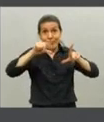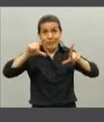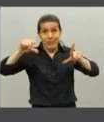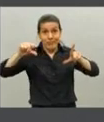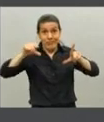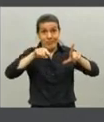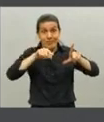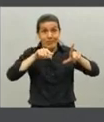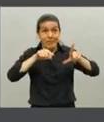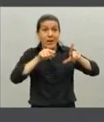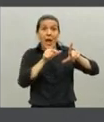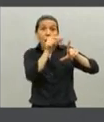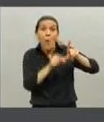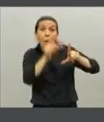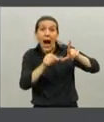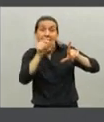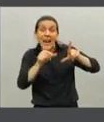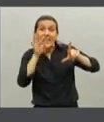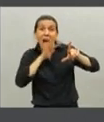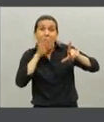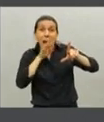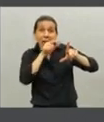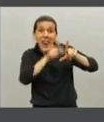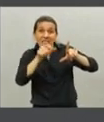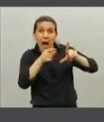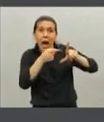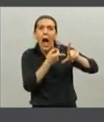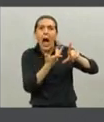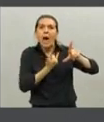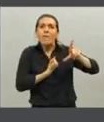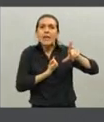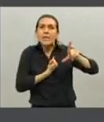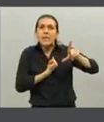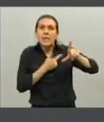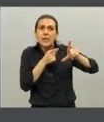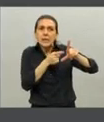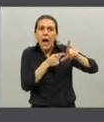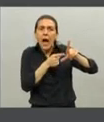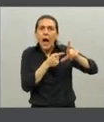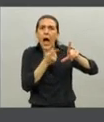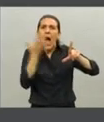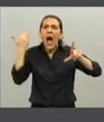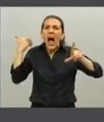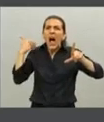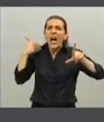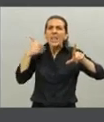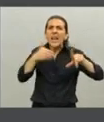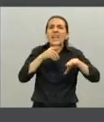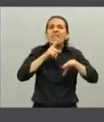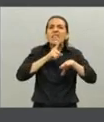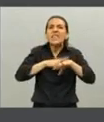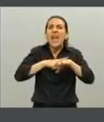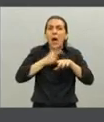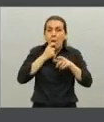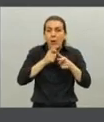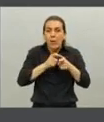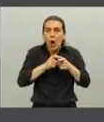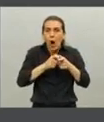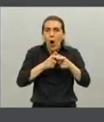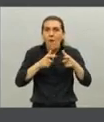las barras amarillas, lo que están mostrando es cómo fue el tiempo de duplicación